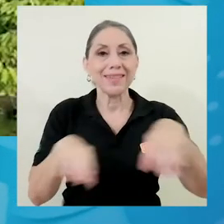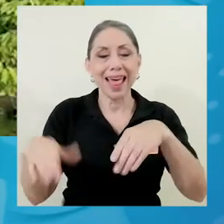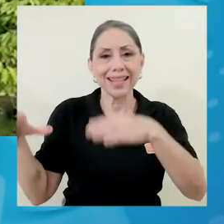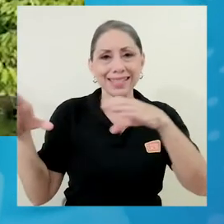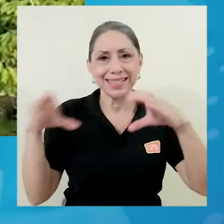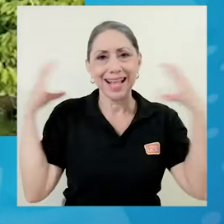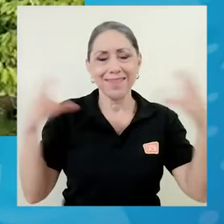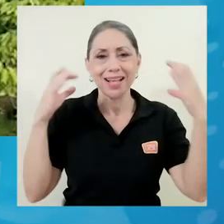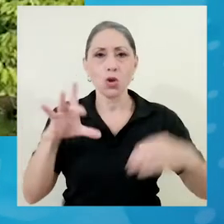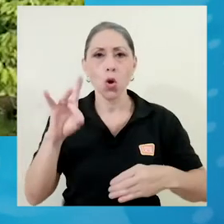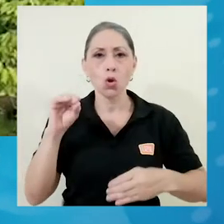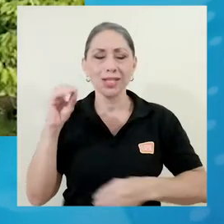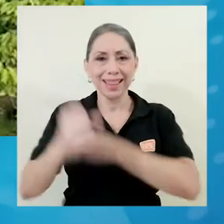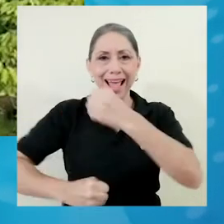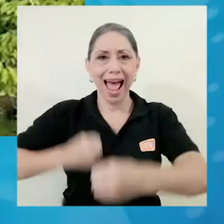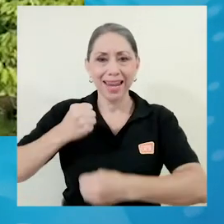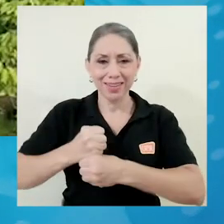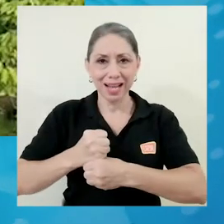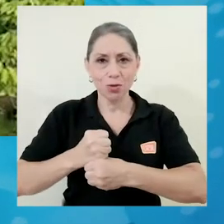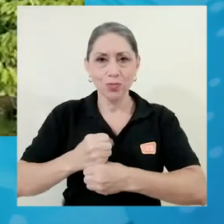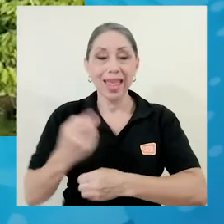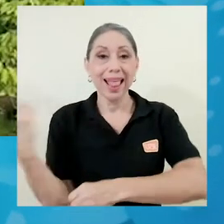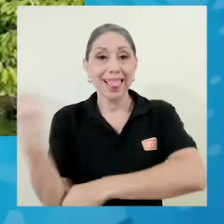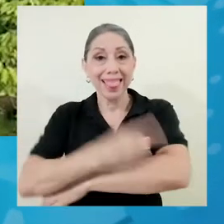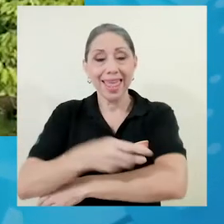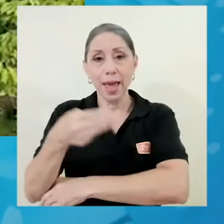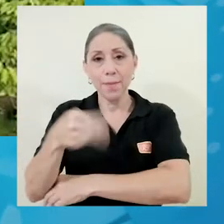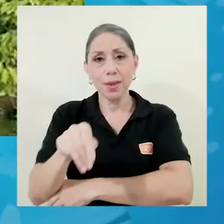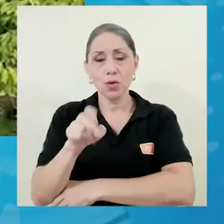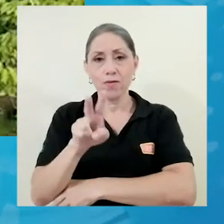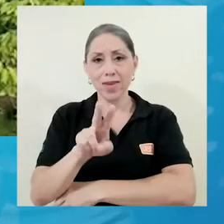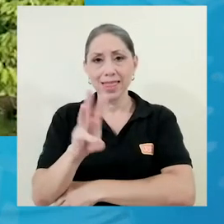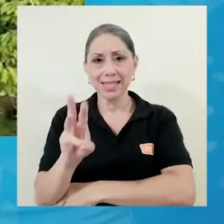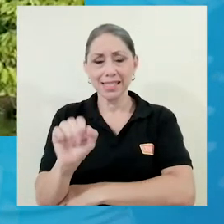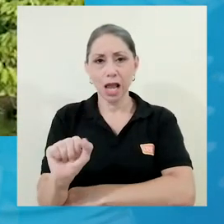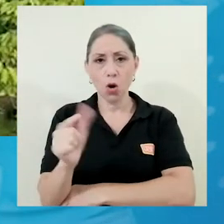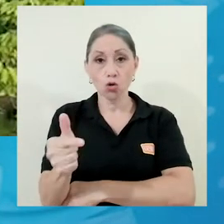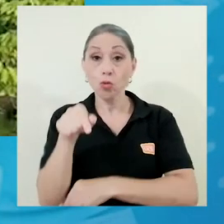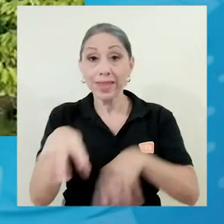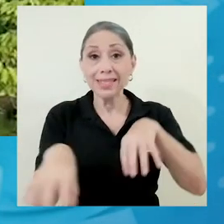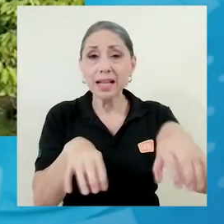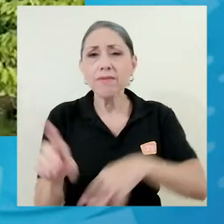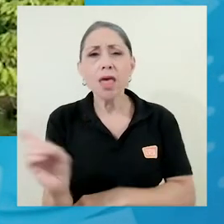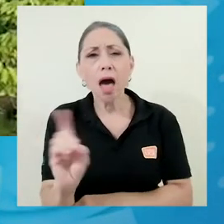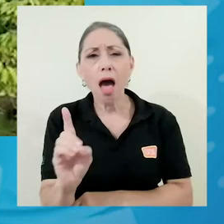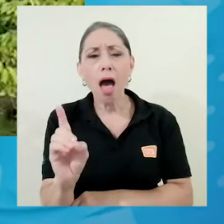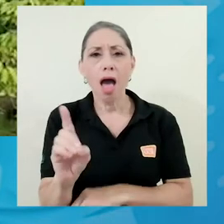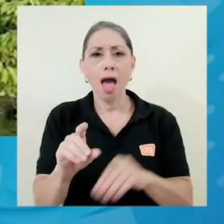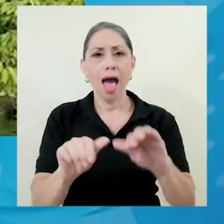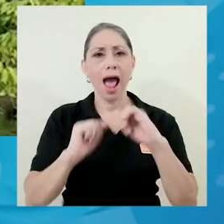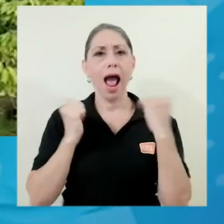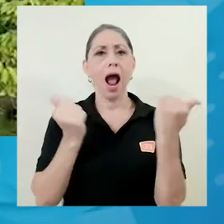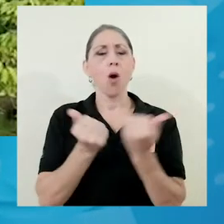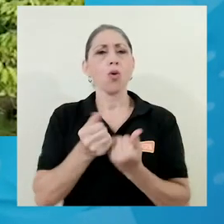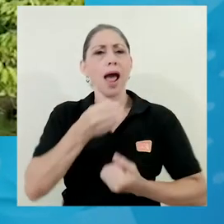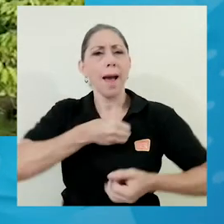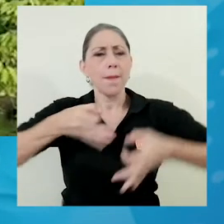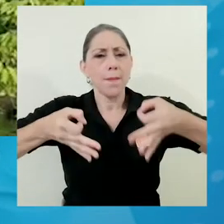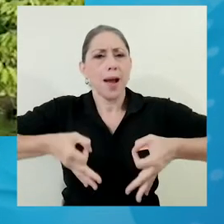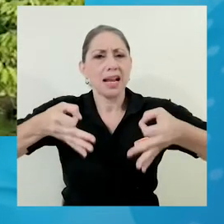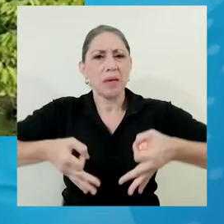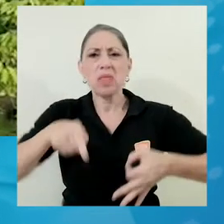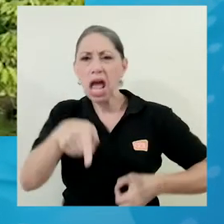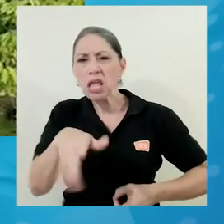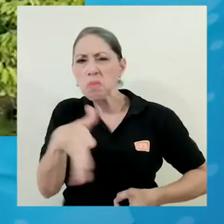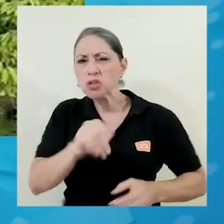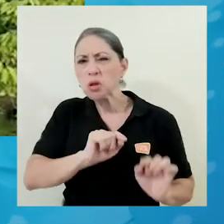80 aniversario el día miércoles 26 de agosto en una actividad en el Aula Magna, donde tendremos la presencia de